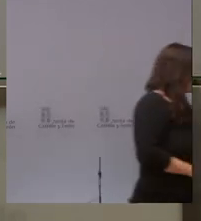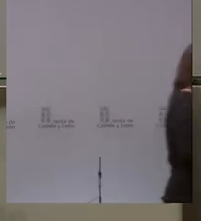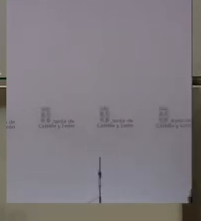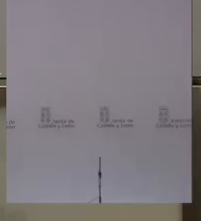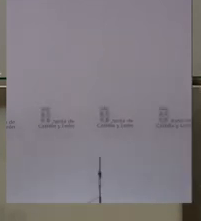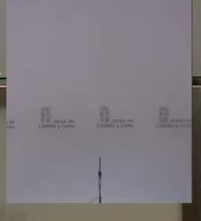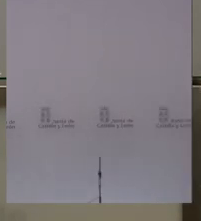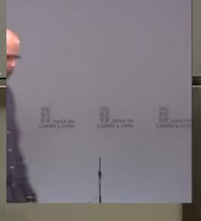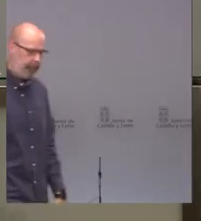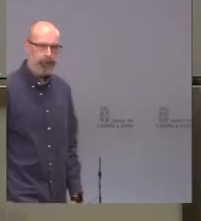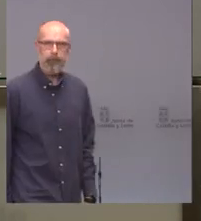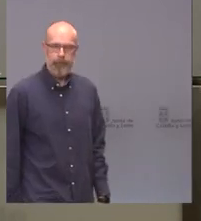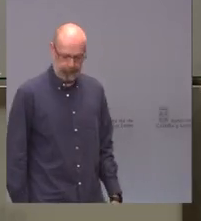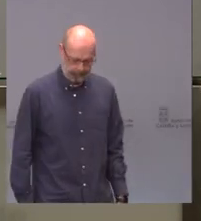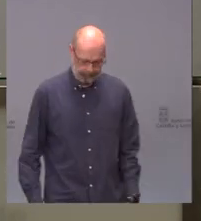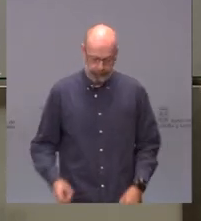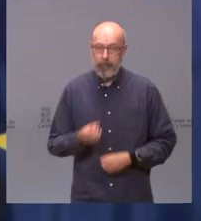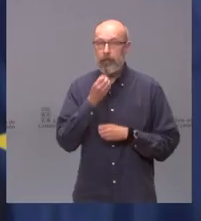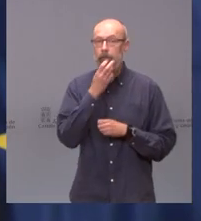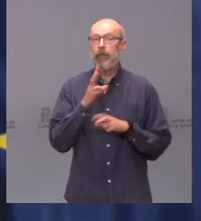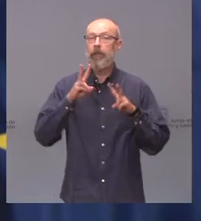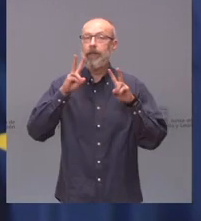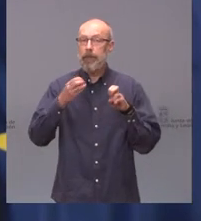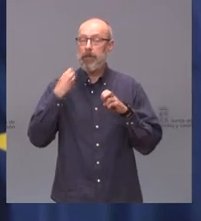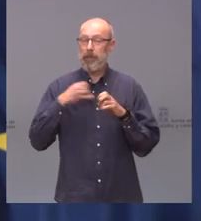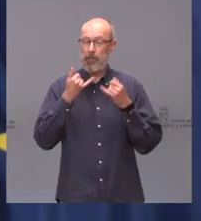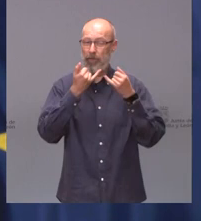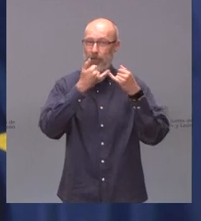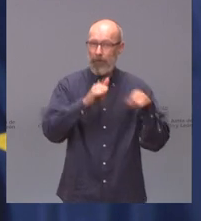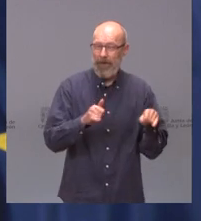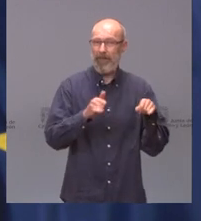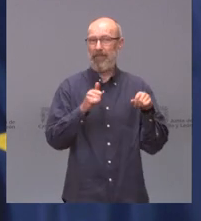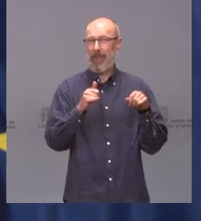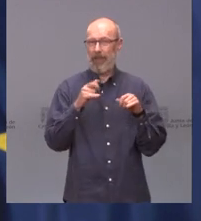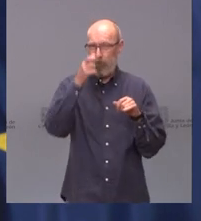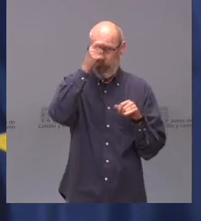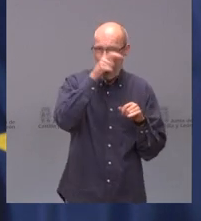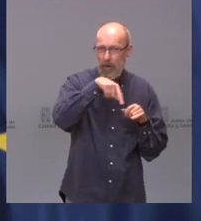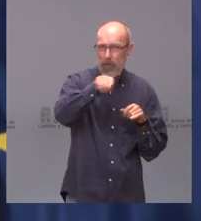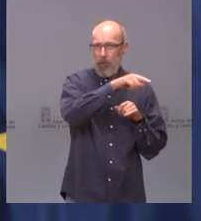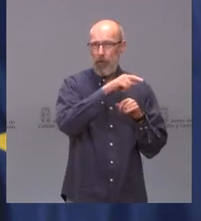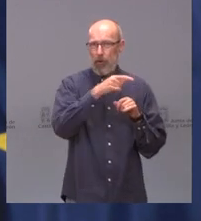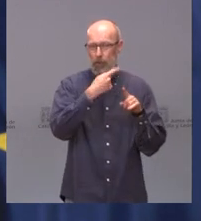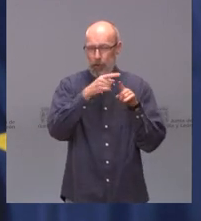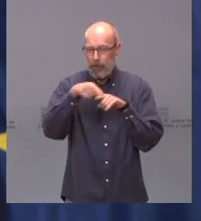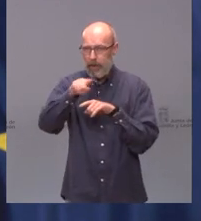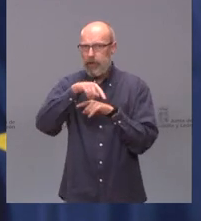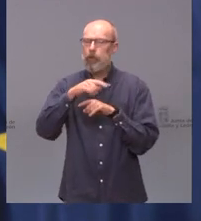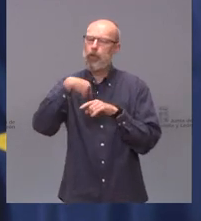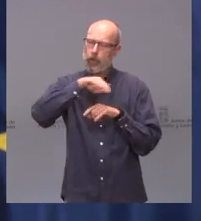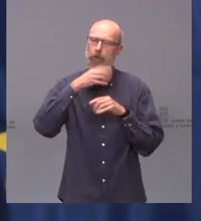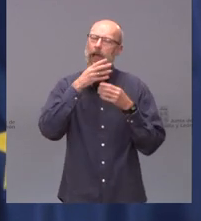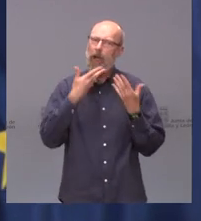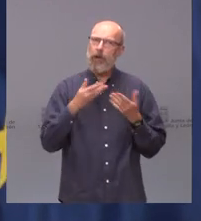bien sobre el asunto de las bodas verbenas eventos se está analizando un documento que